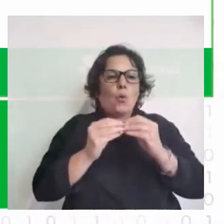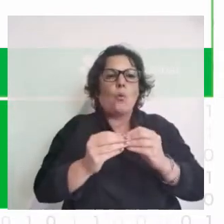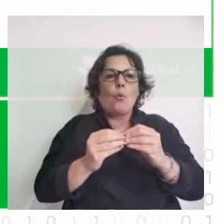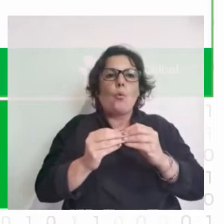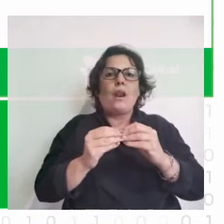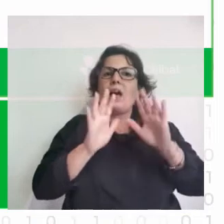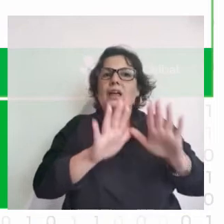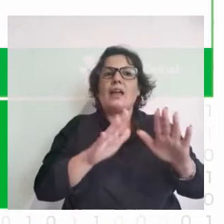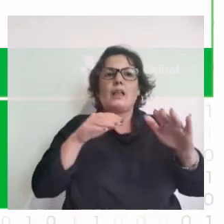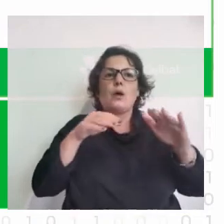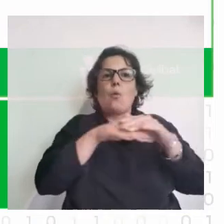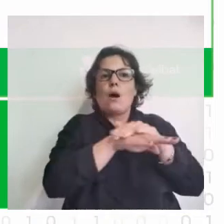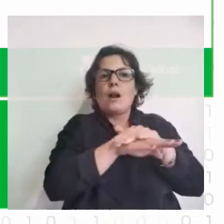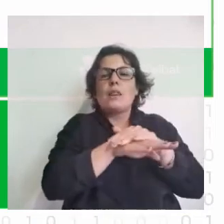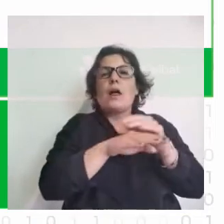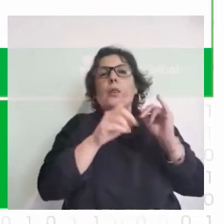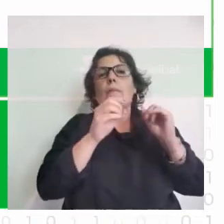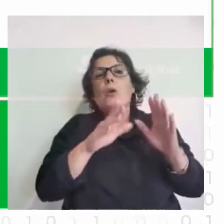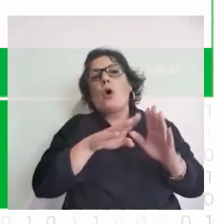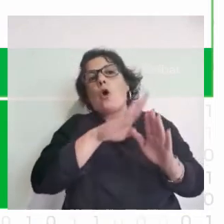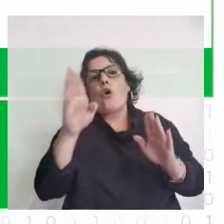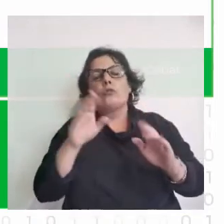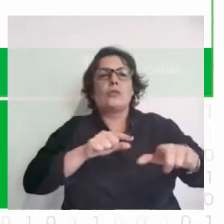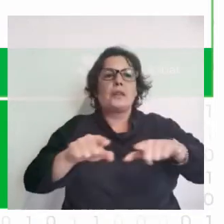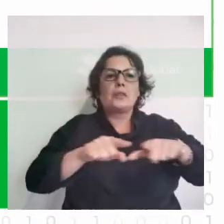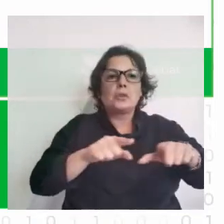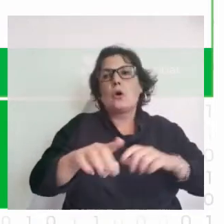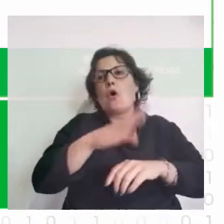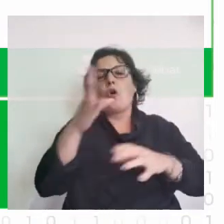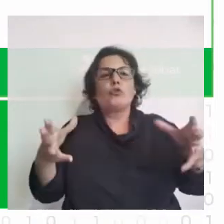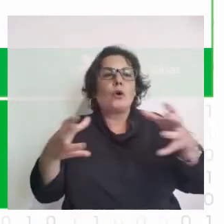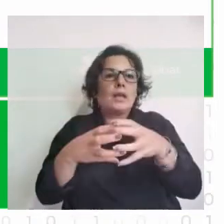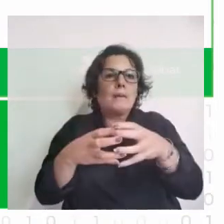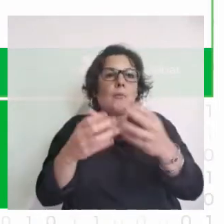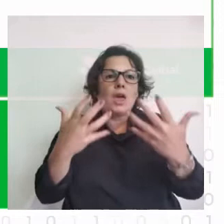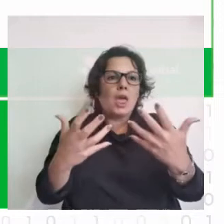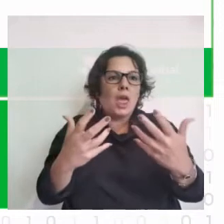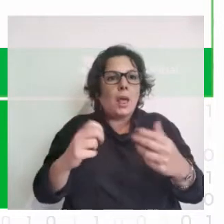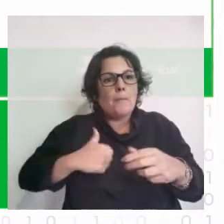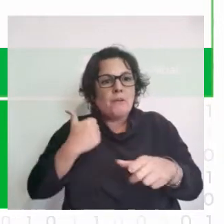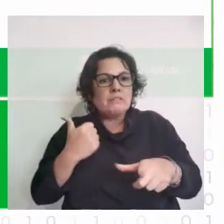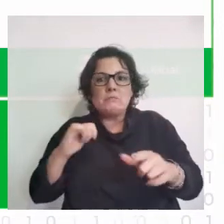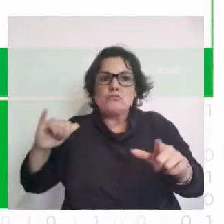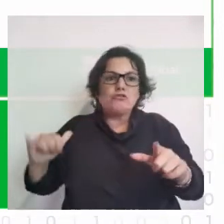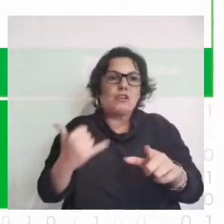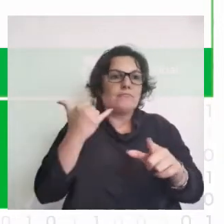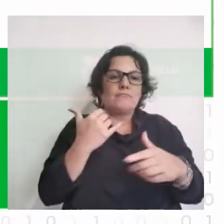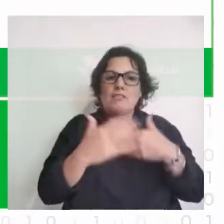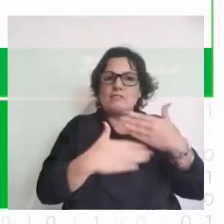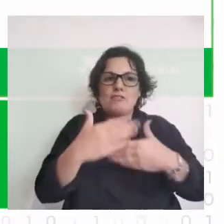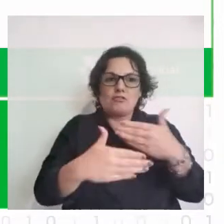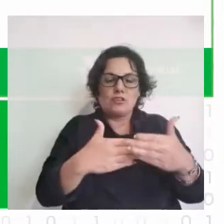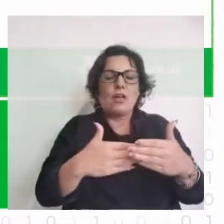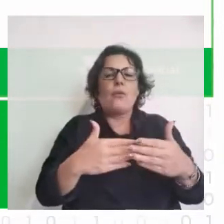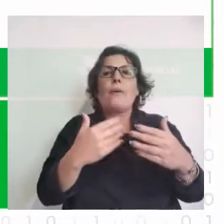queda guardado para, bueno, si otro entrenador o si otro cuadro lo quiere usar, ya está justamente desarrollado. Y que